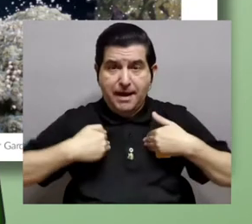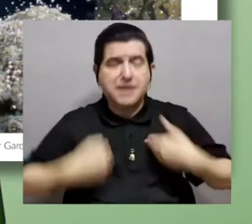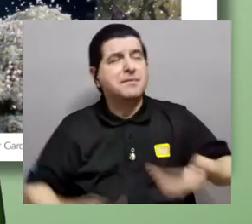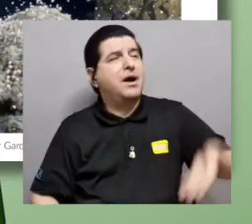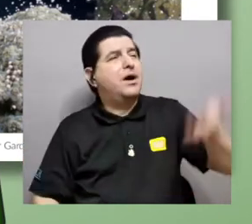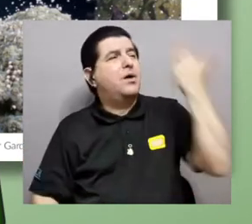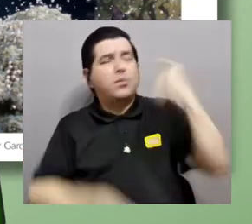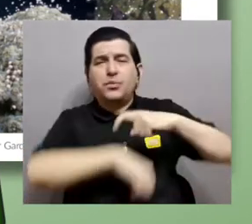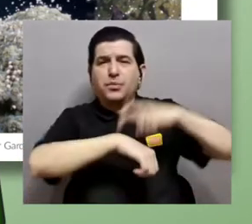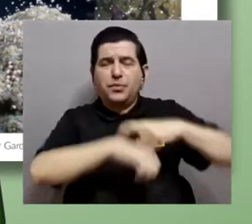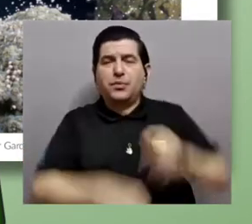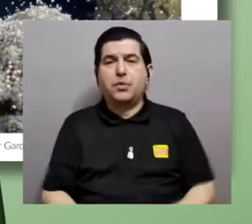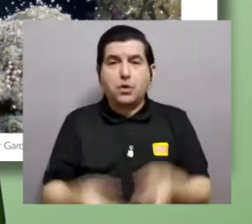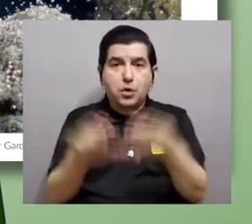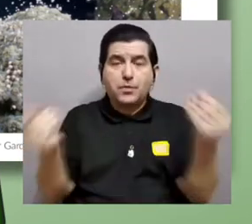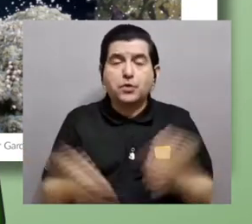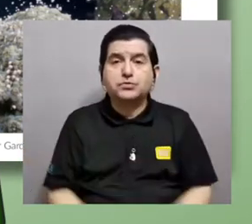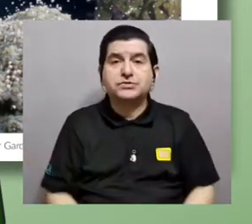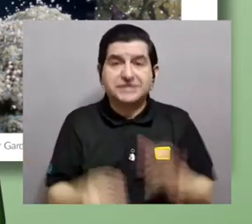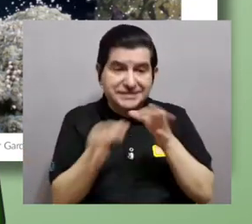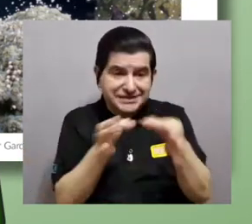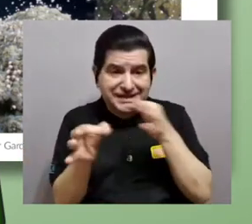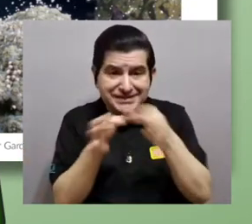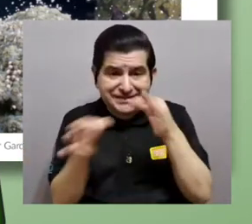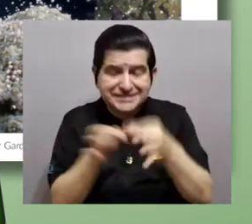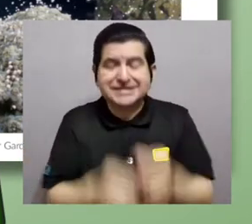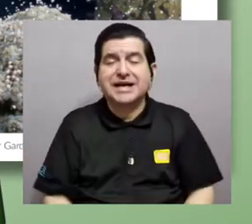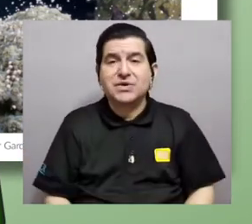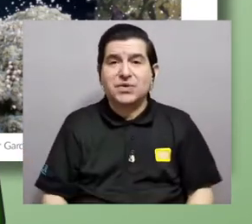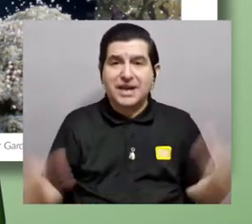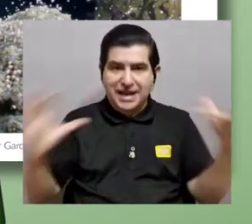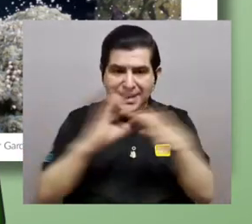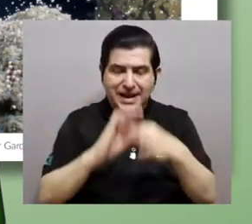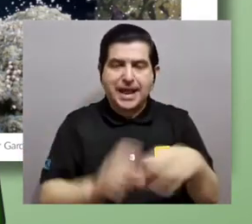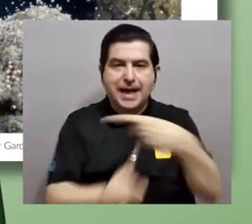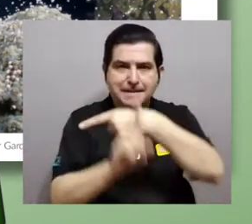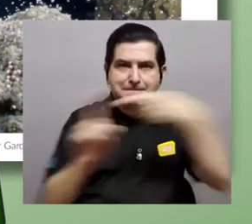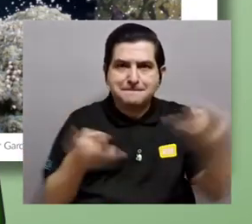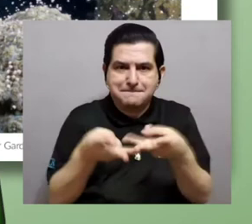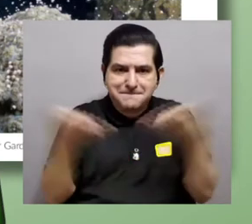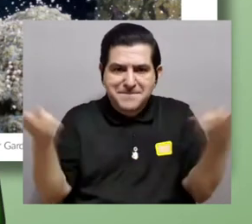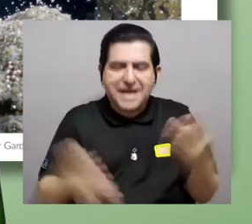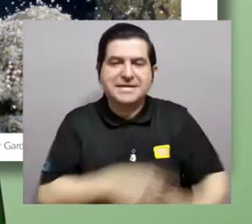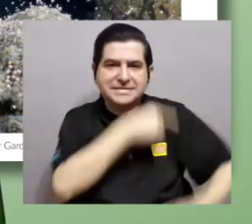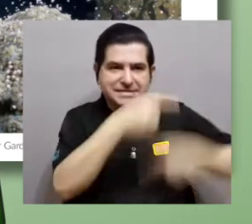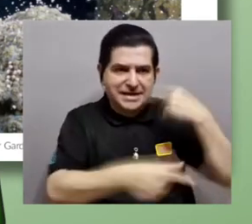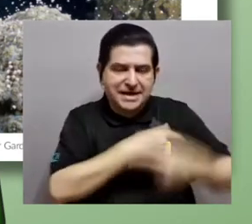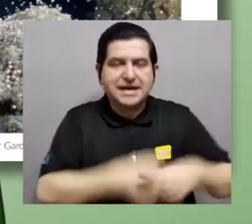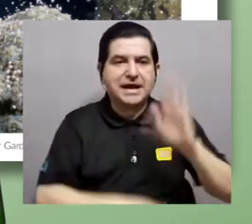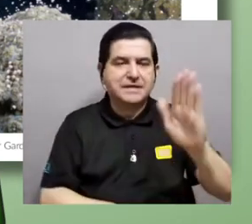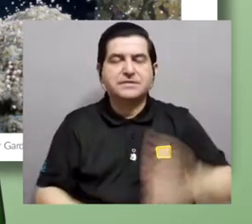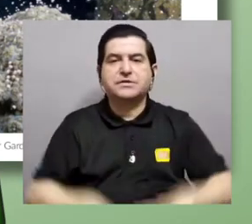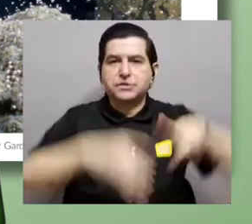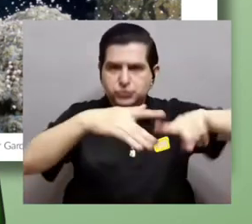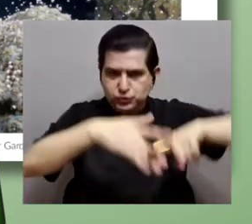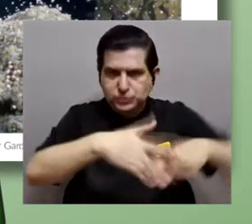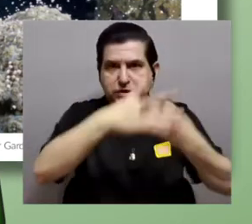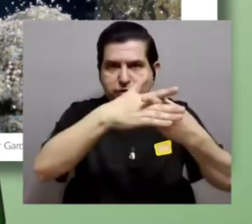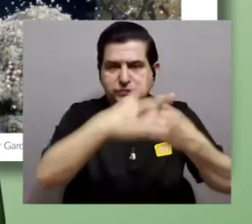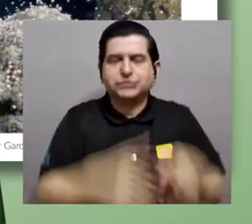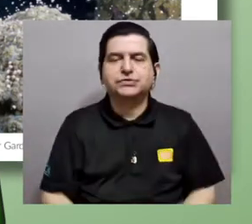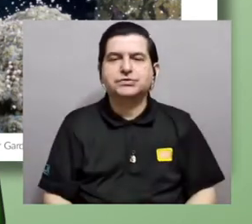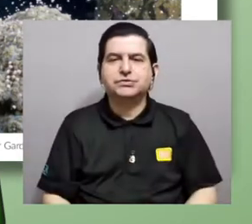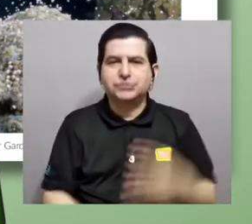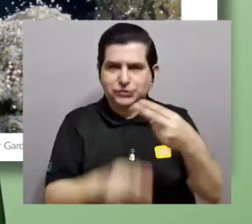producían estas células sexuales que tienen la mitad del material genético de sus individuos progenitores y que se